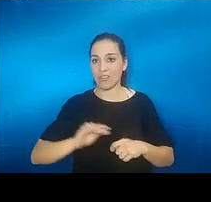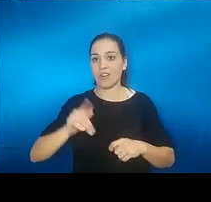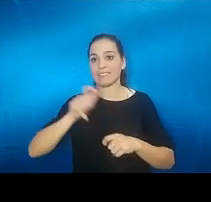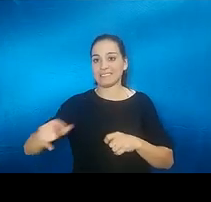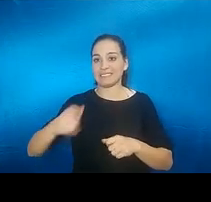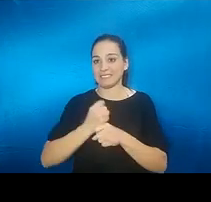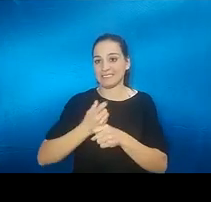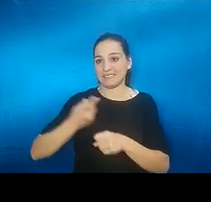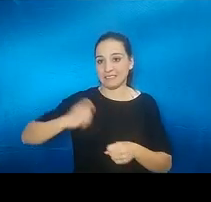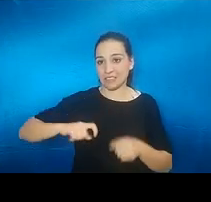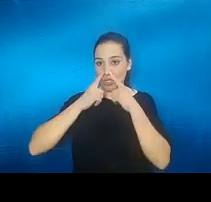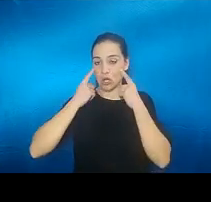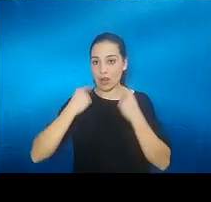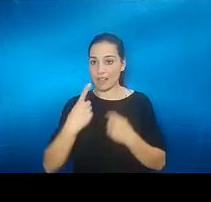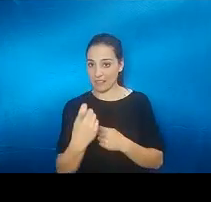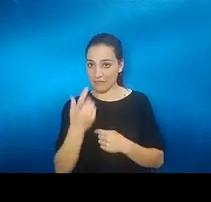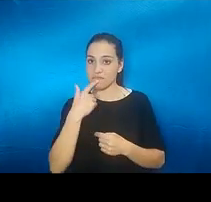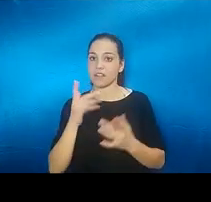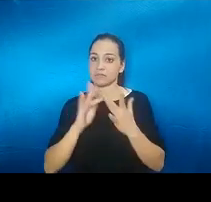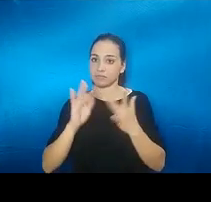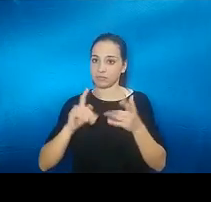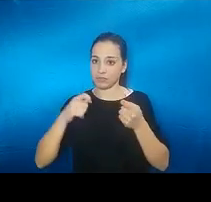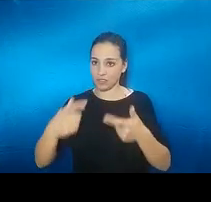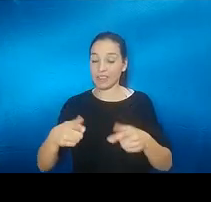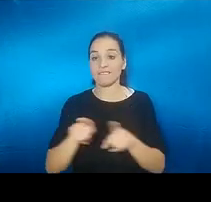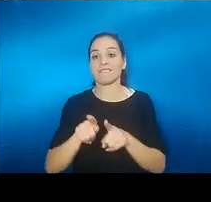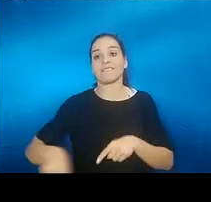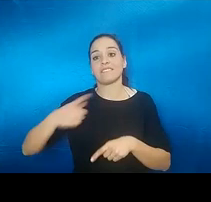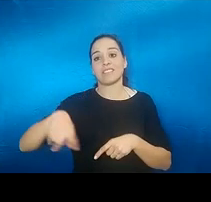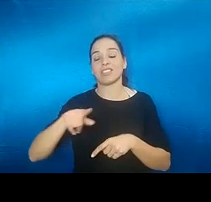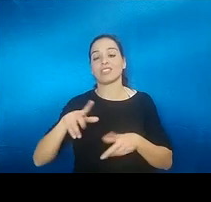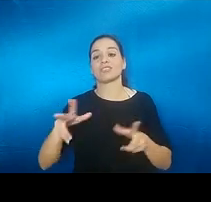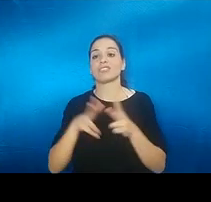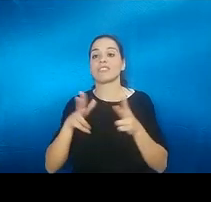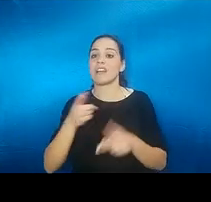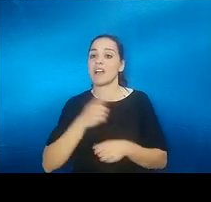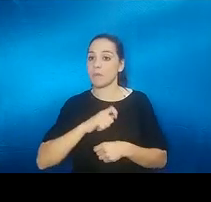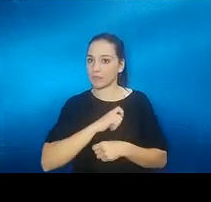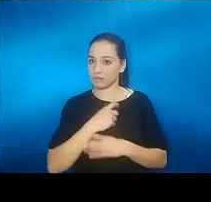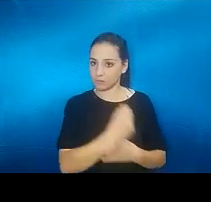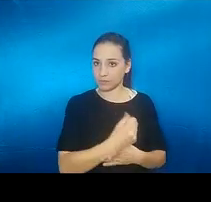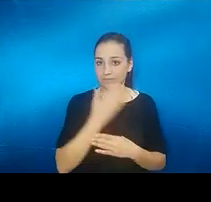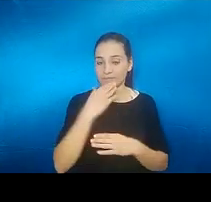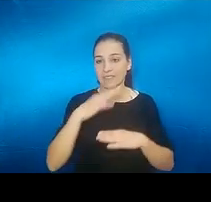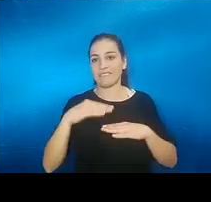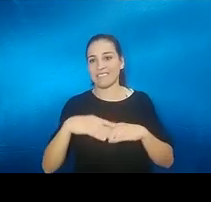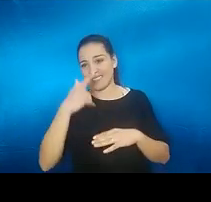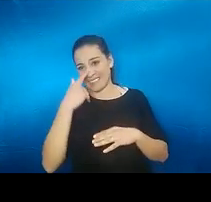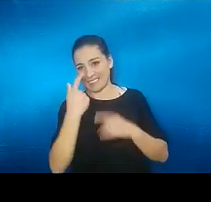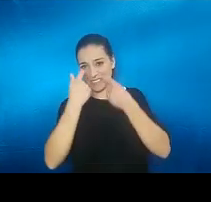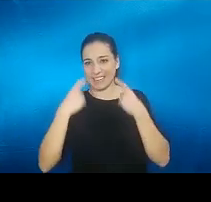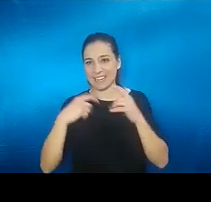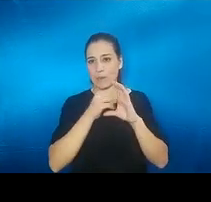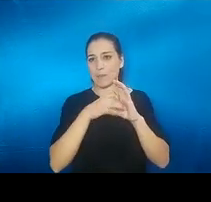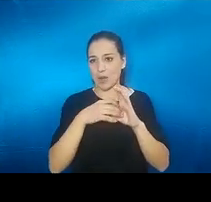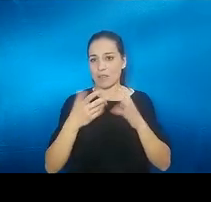comisión de rinología porque igual que apoyamos desde la sociedad española a la asociación por ejemplo de pacientes con poliponasales no va a ser menos